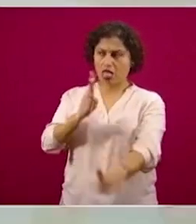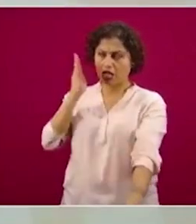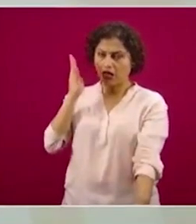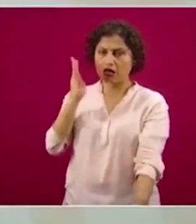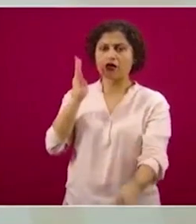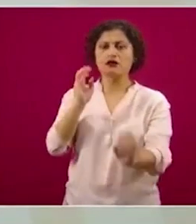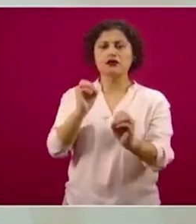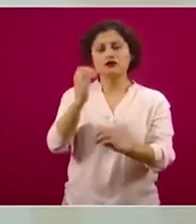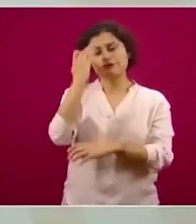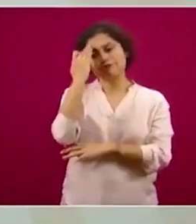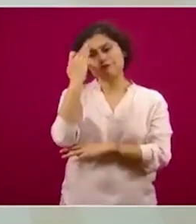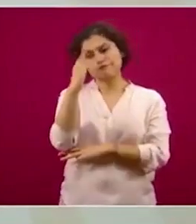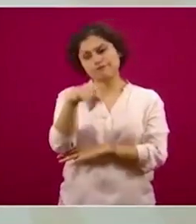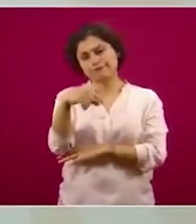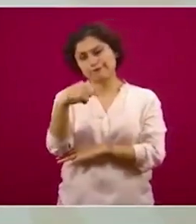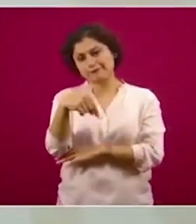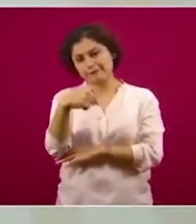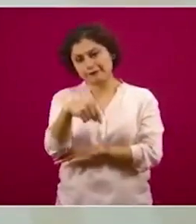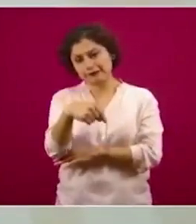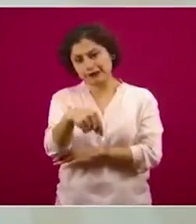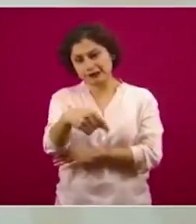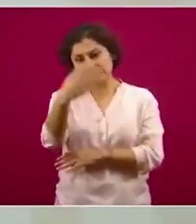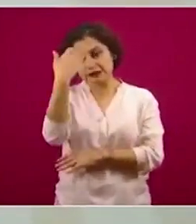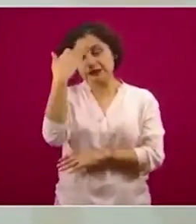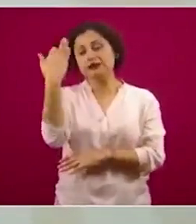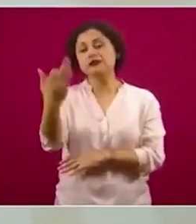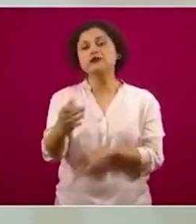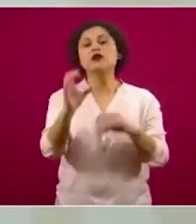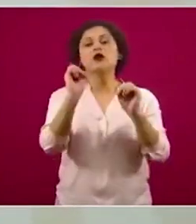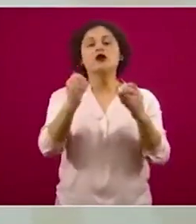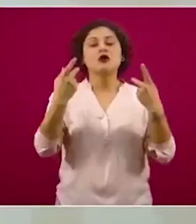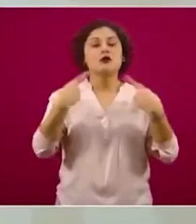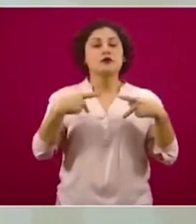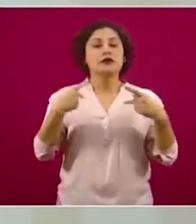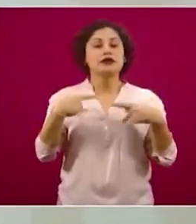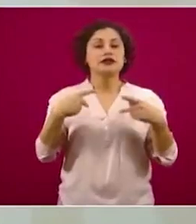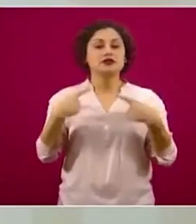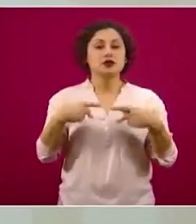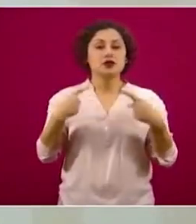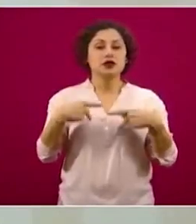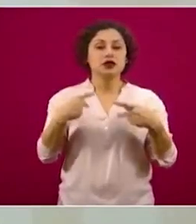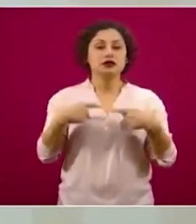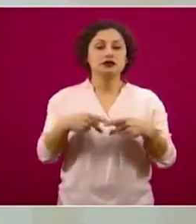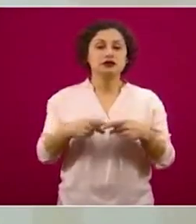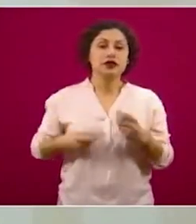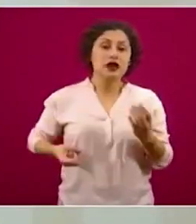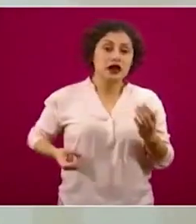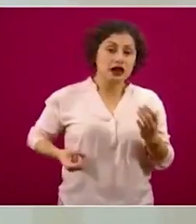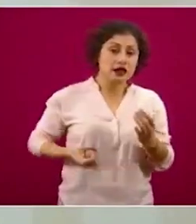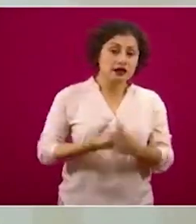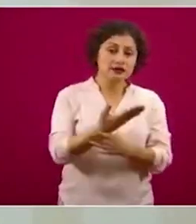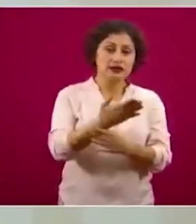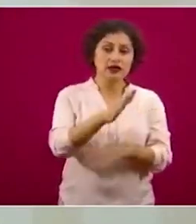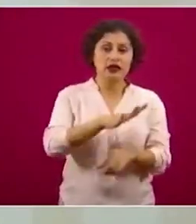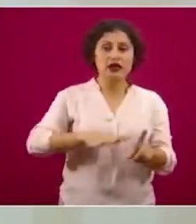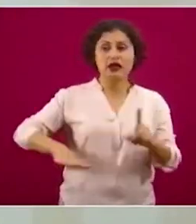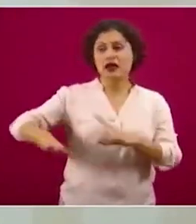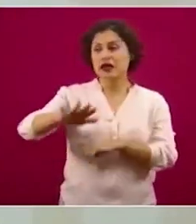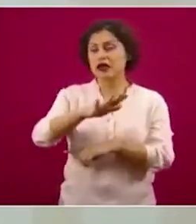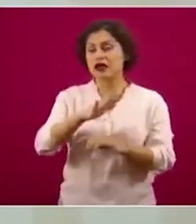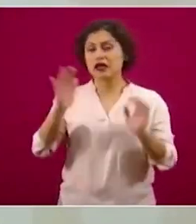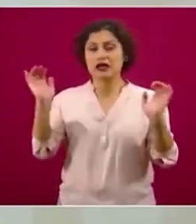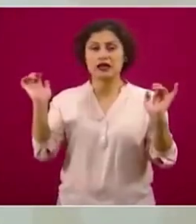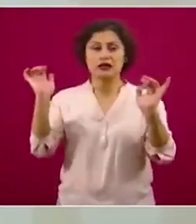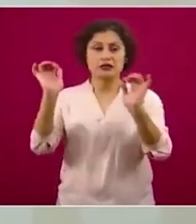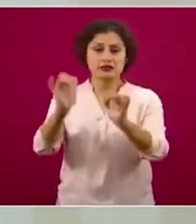esperas largas de los beneficiarios, para evitar que no se asista